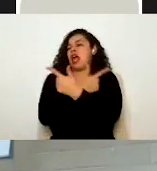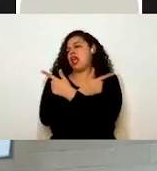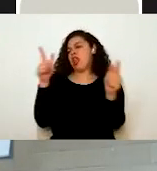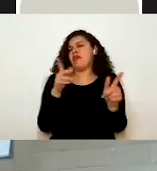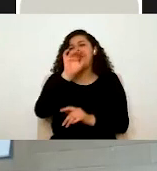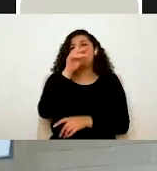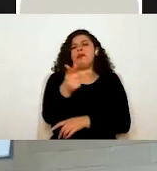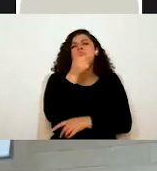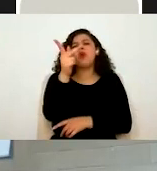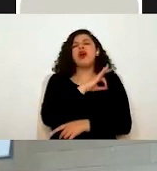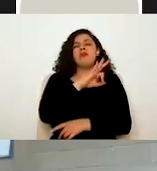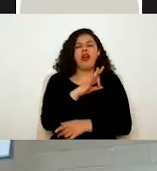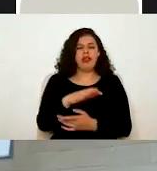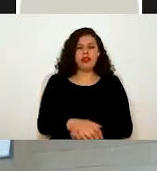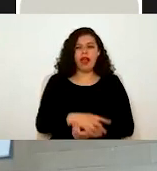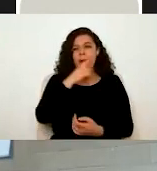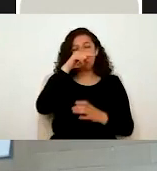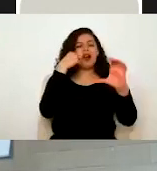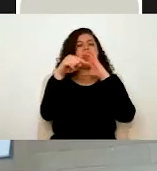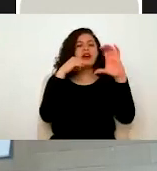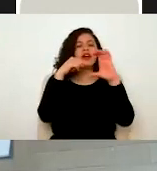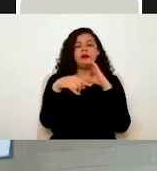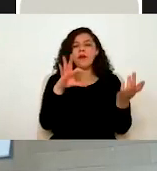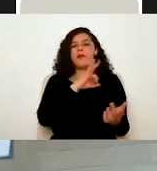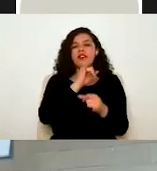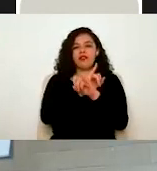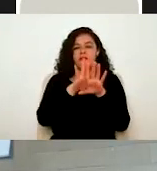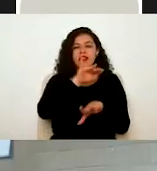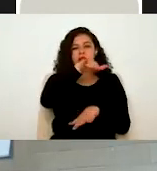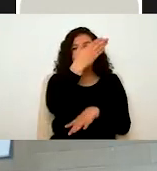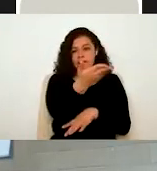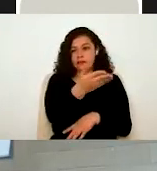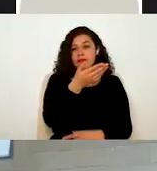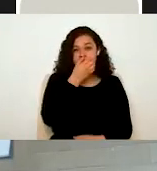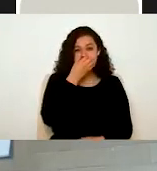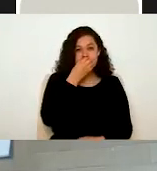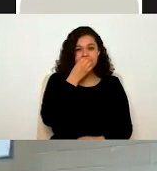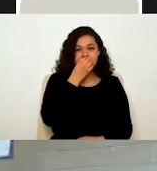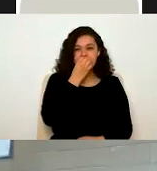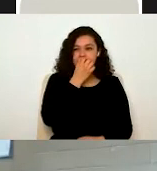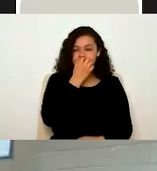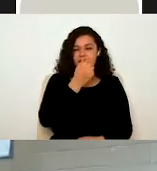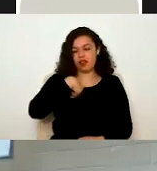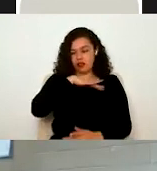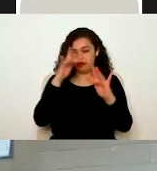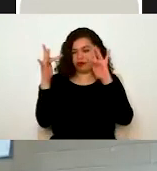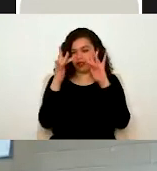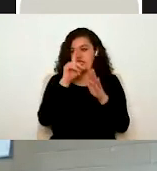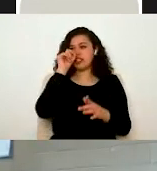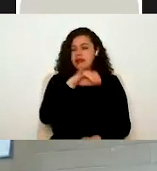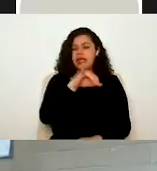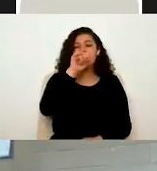a través de correo electrónico. Y bueno, aquí mantendremos el acceso directo a la intranet de las